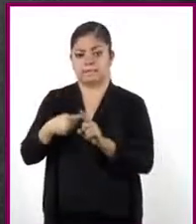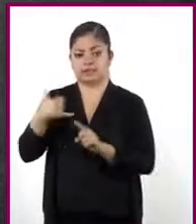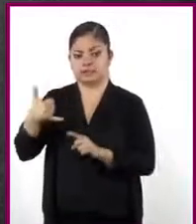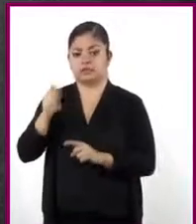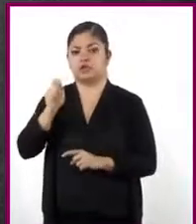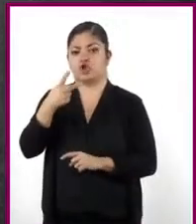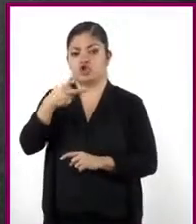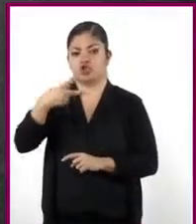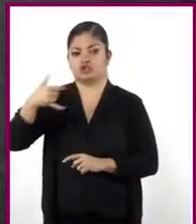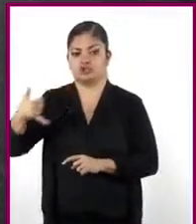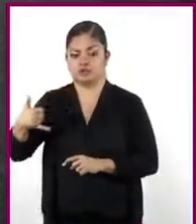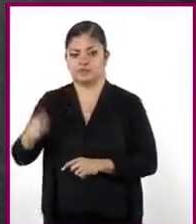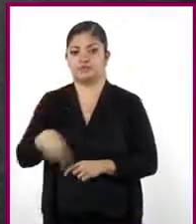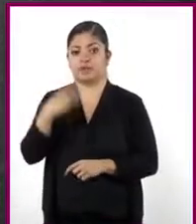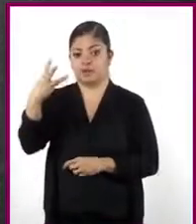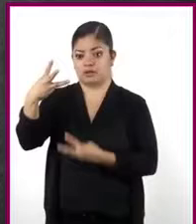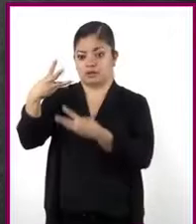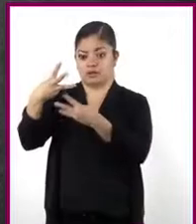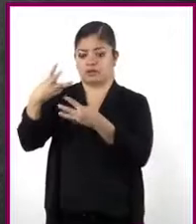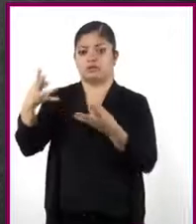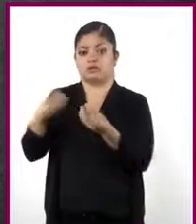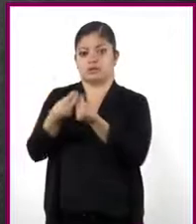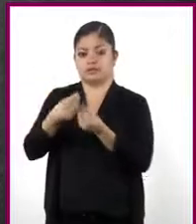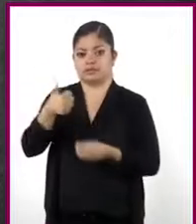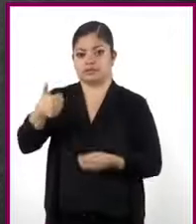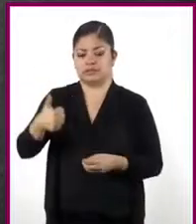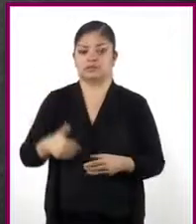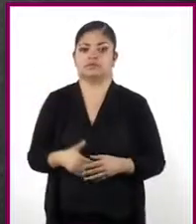2Y. Y 3 más 3 son 6.